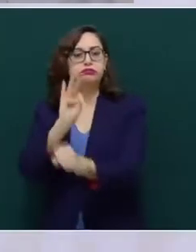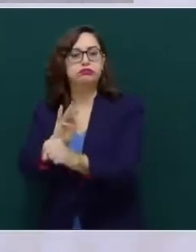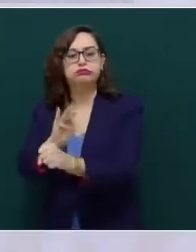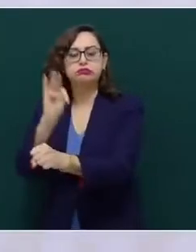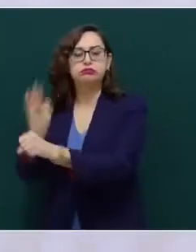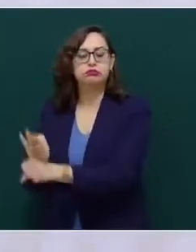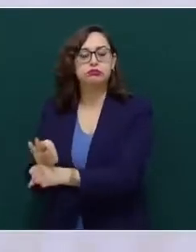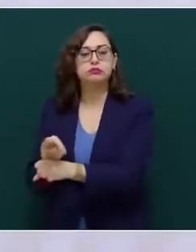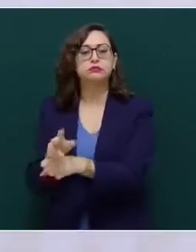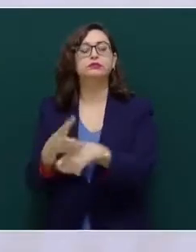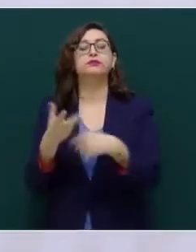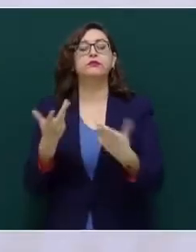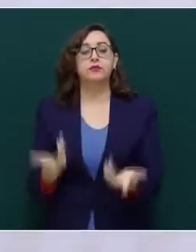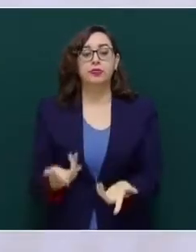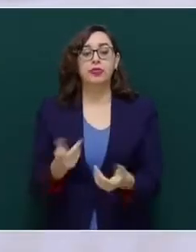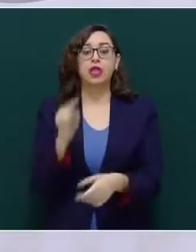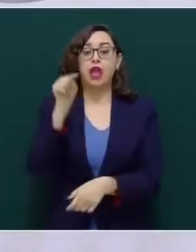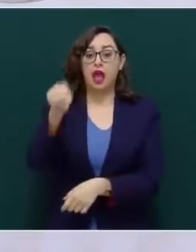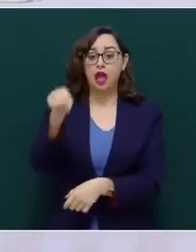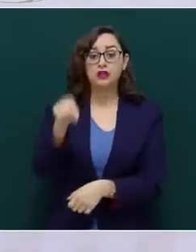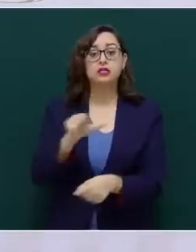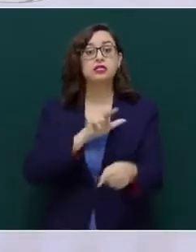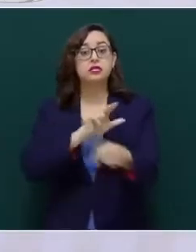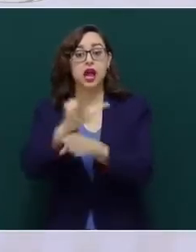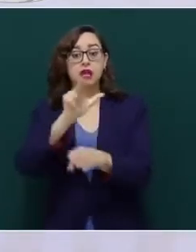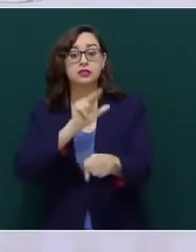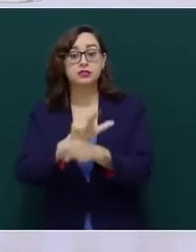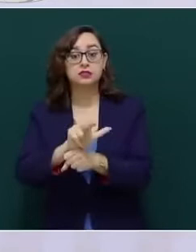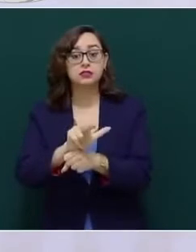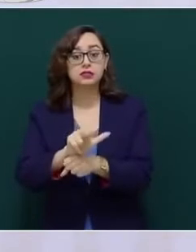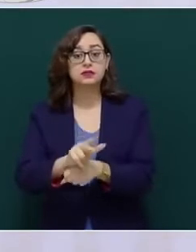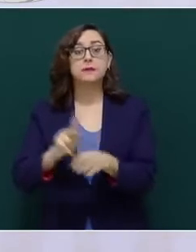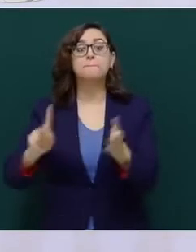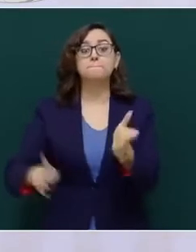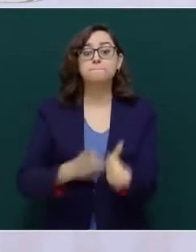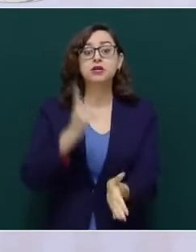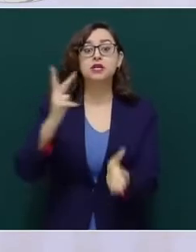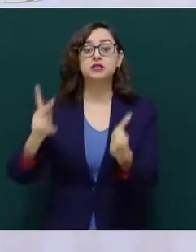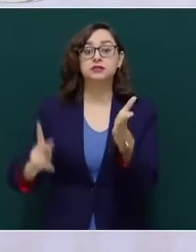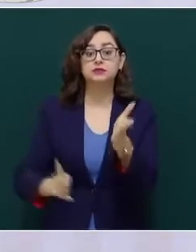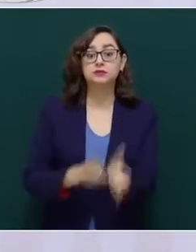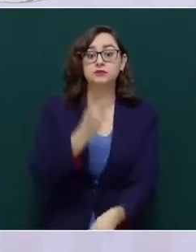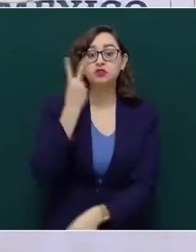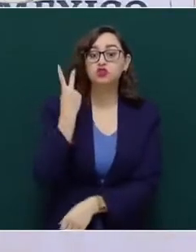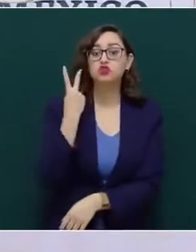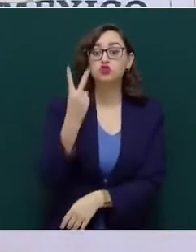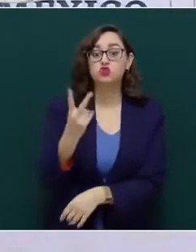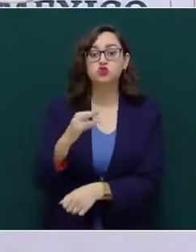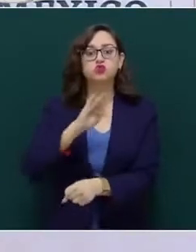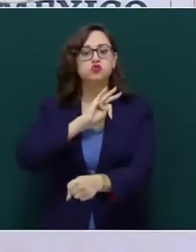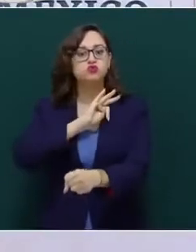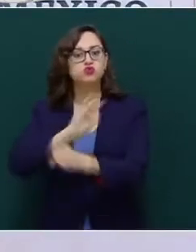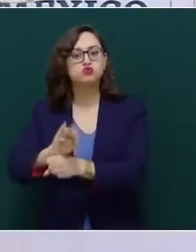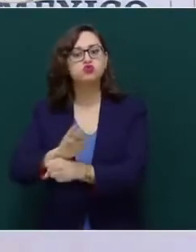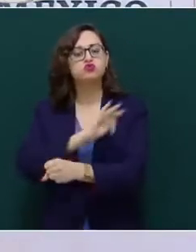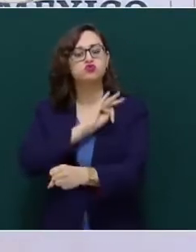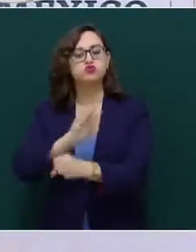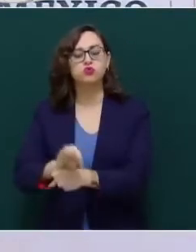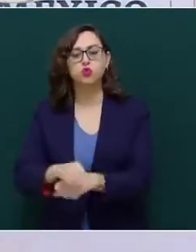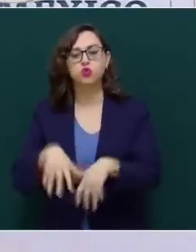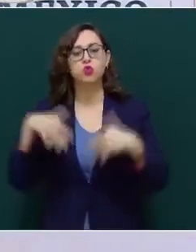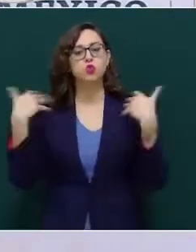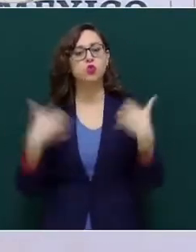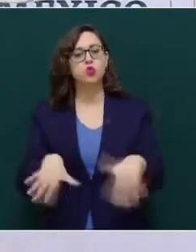Haití y de su gobierno recibe en dos ocasiones apoyo para sus campañas, algo